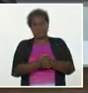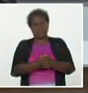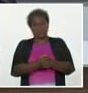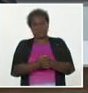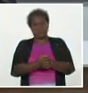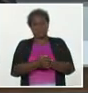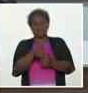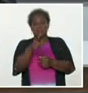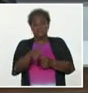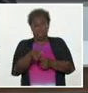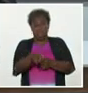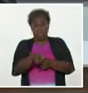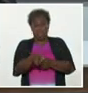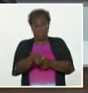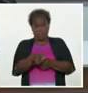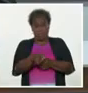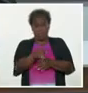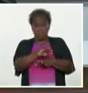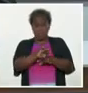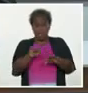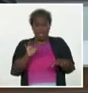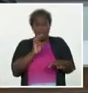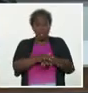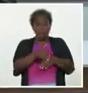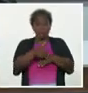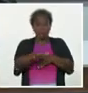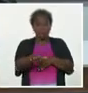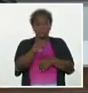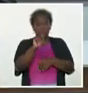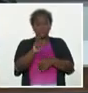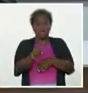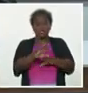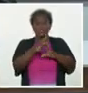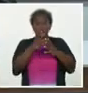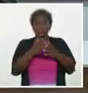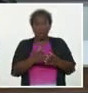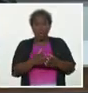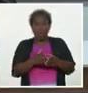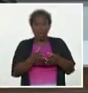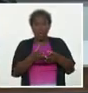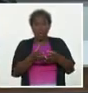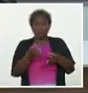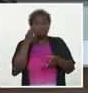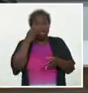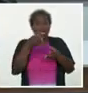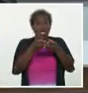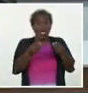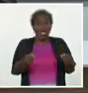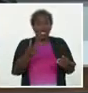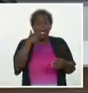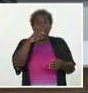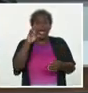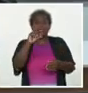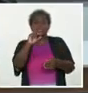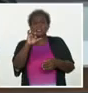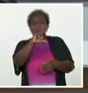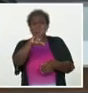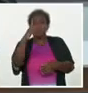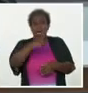Hay que poner en explotación todos esos yacimientos de arcilla. Hay que producir más ladrillos.